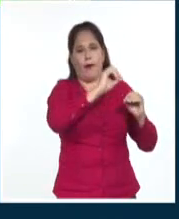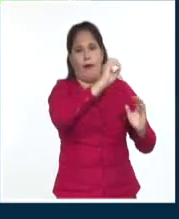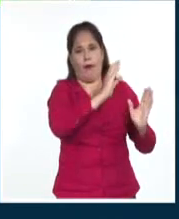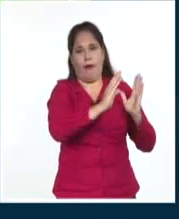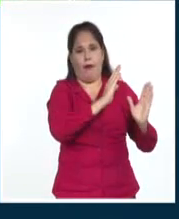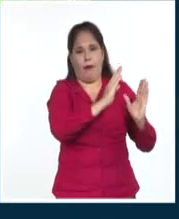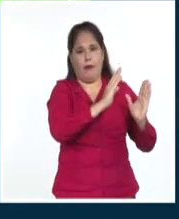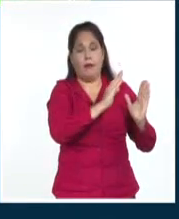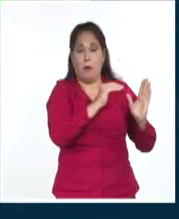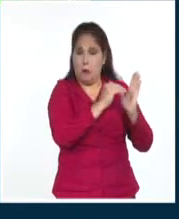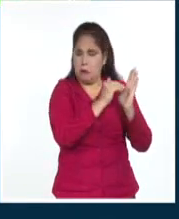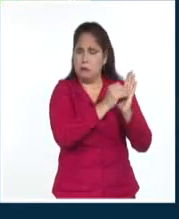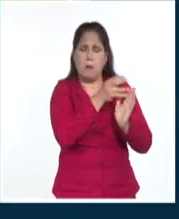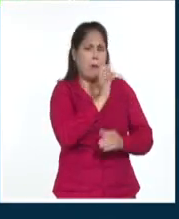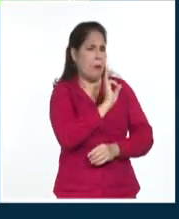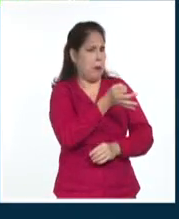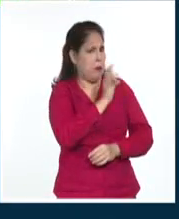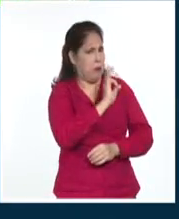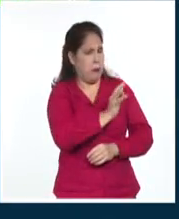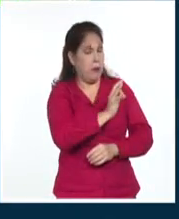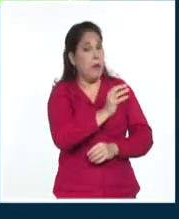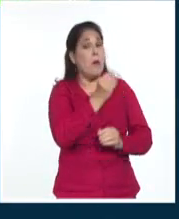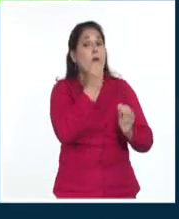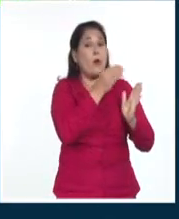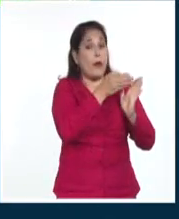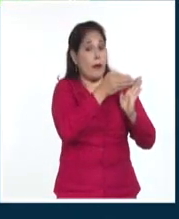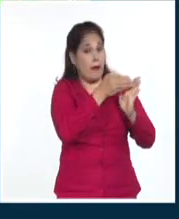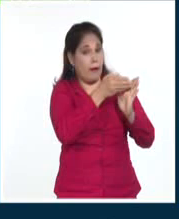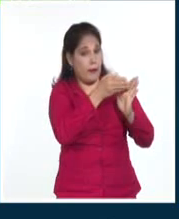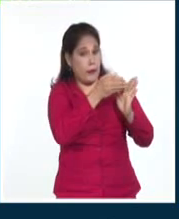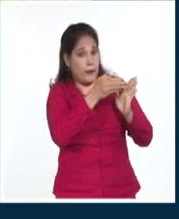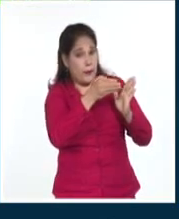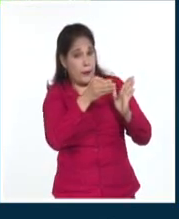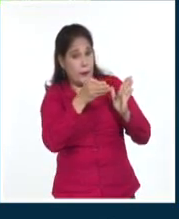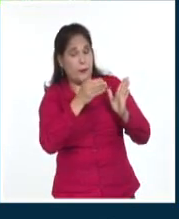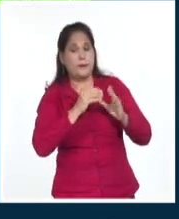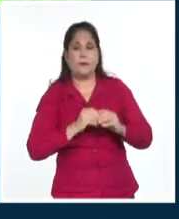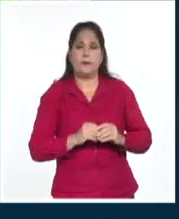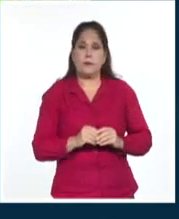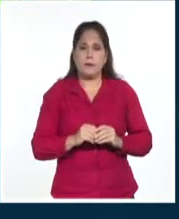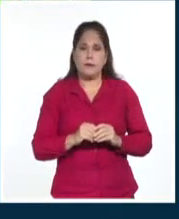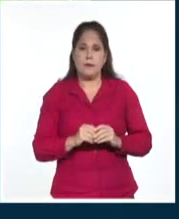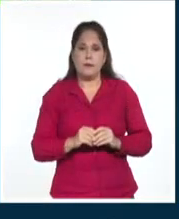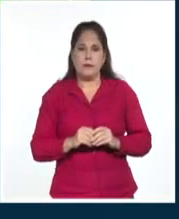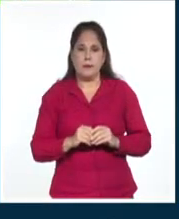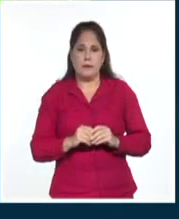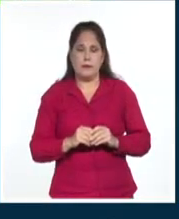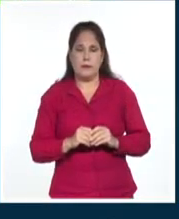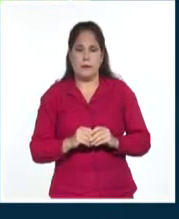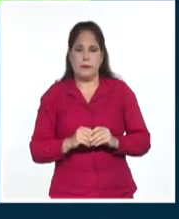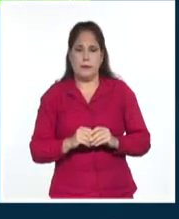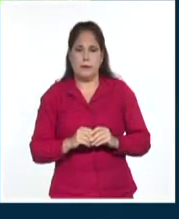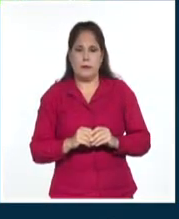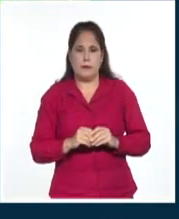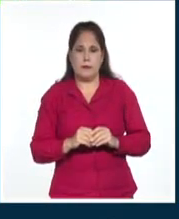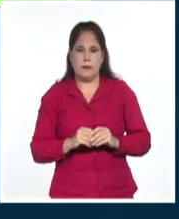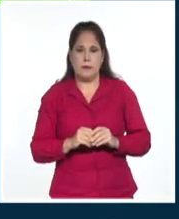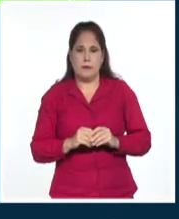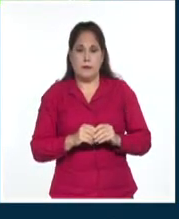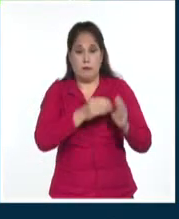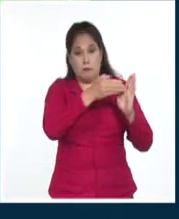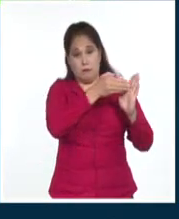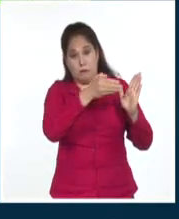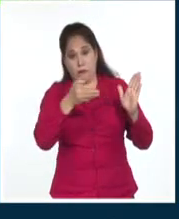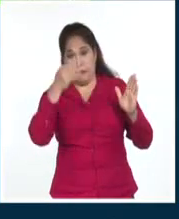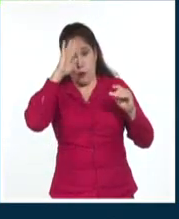van a mantener por la tarde aunque también pudieran ocurrir en la tarde en la zona interior y sur de la parte oriental del país en el resto del